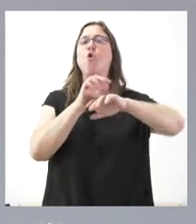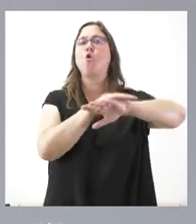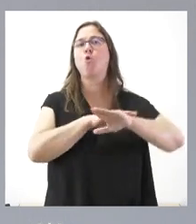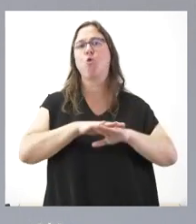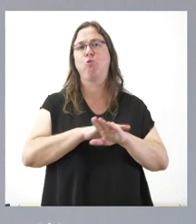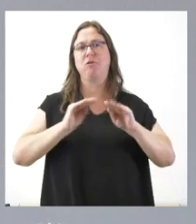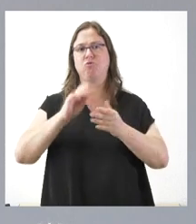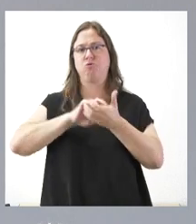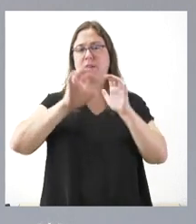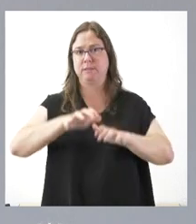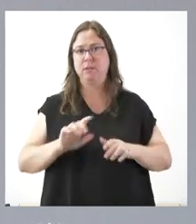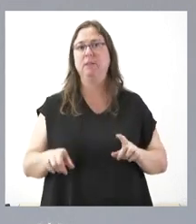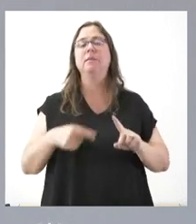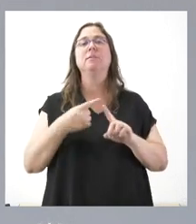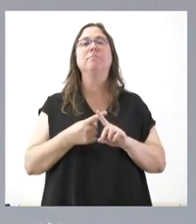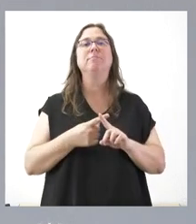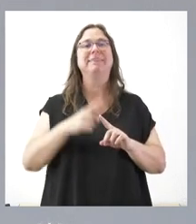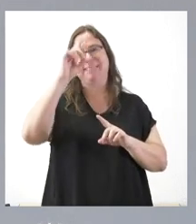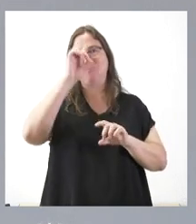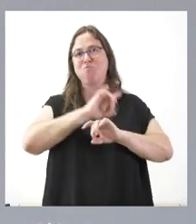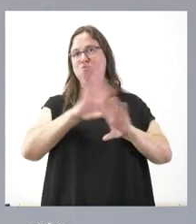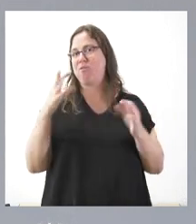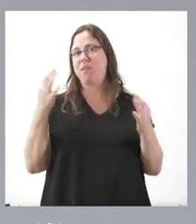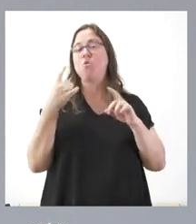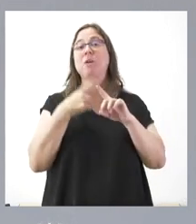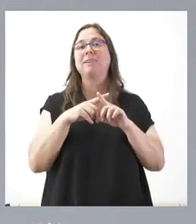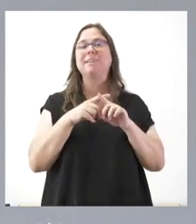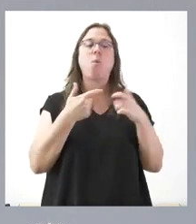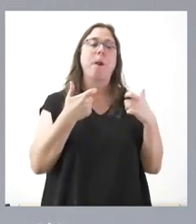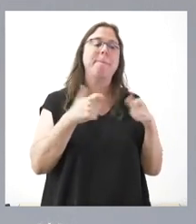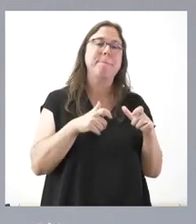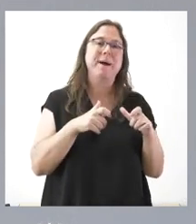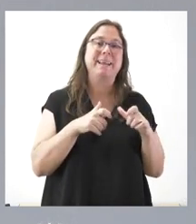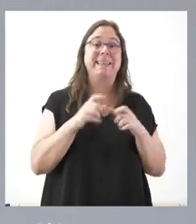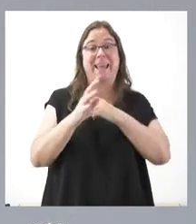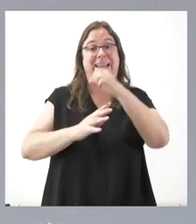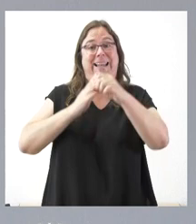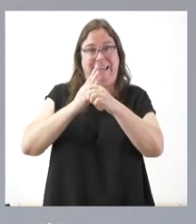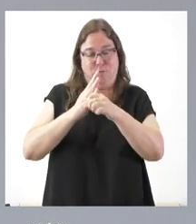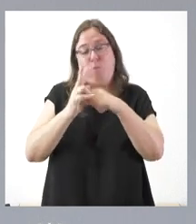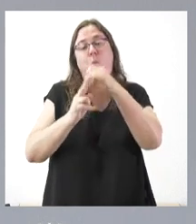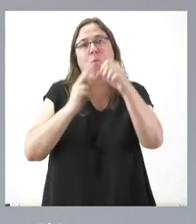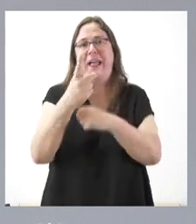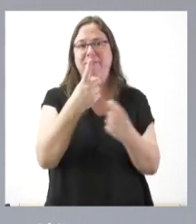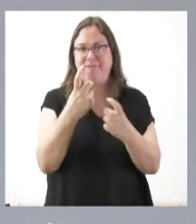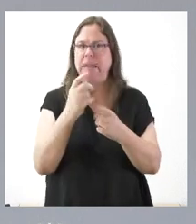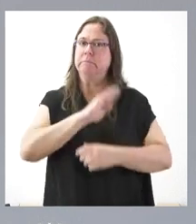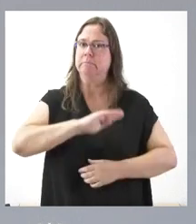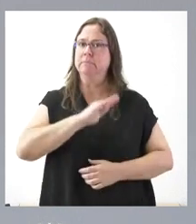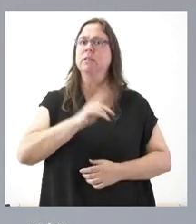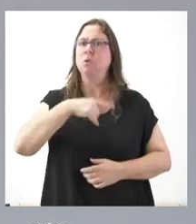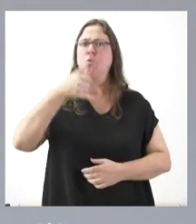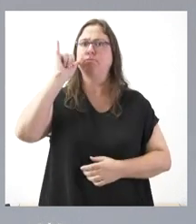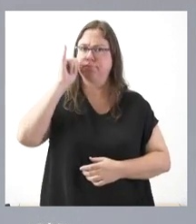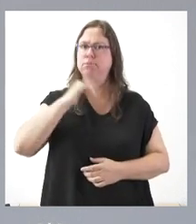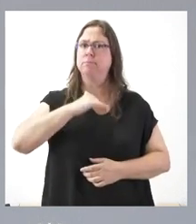en Castilla y León y de tener muy claro una cosa, queda una parte de la legislatura por delante, es una parte de la legislatura importante, nos jugamos mucho